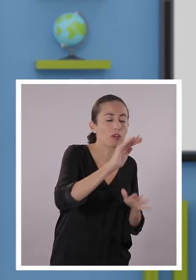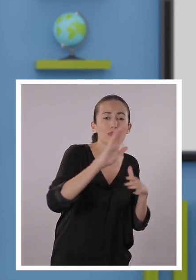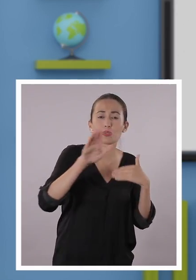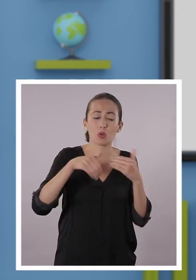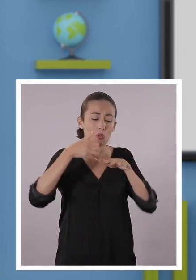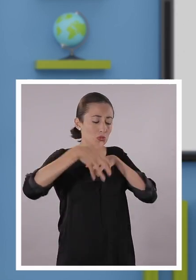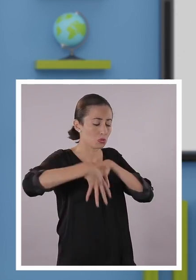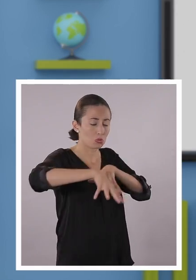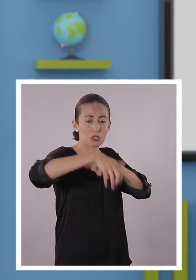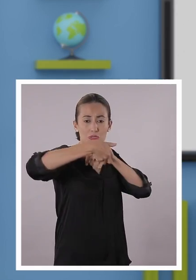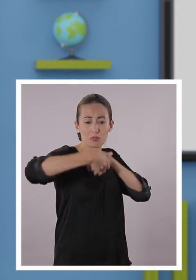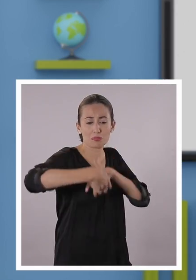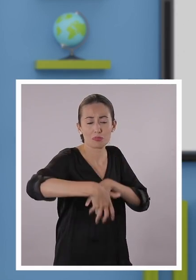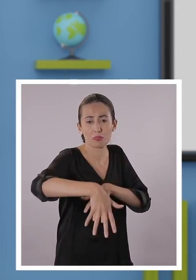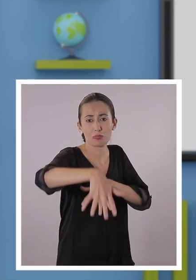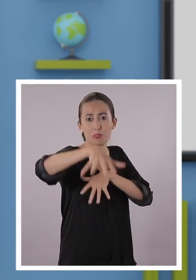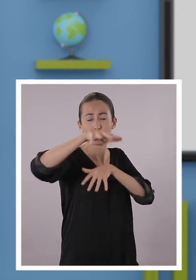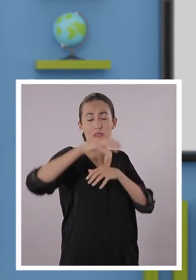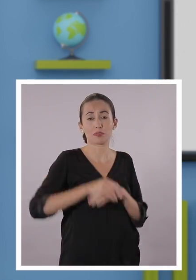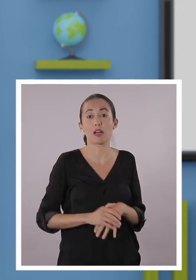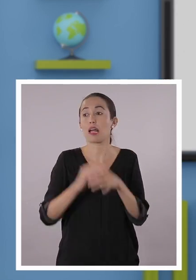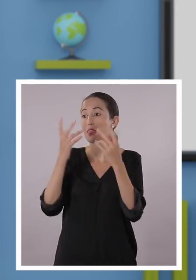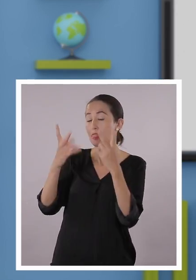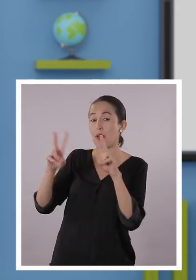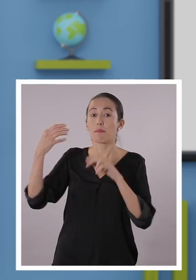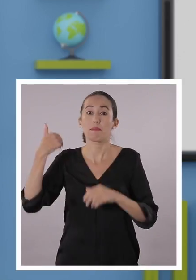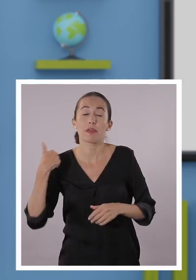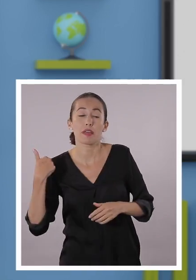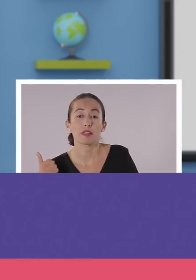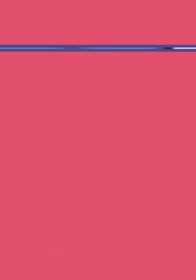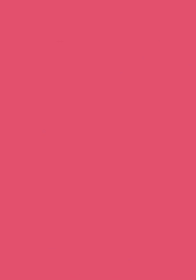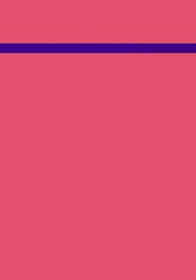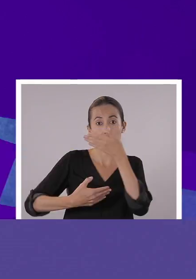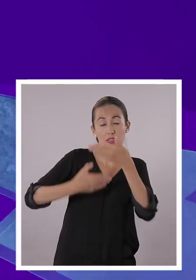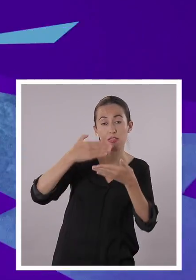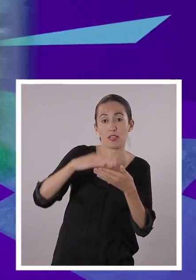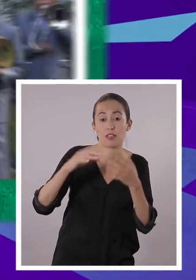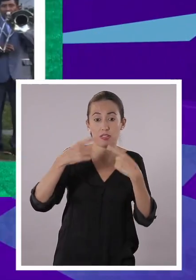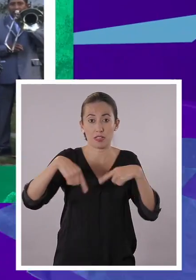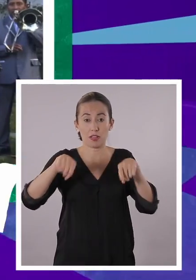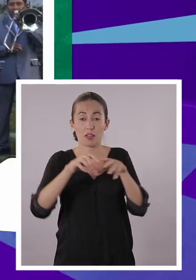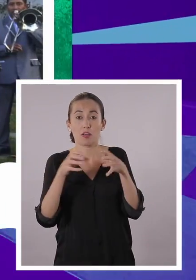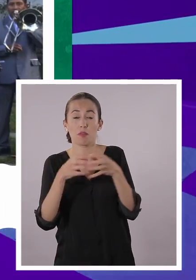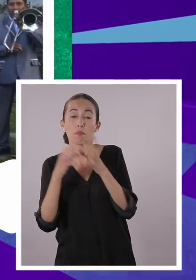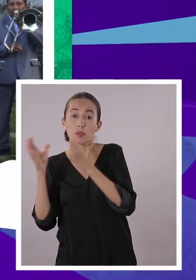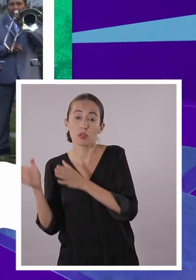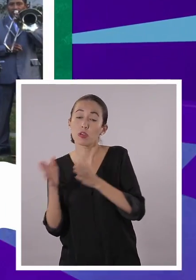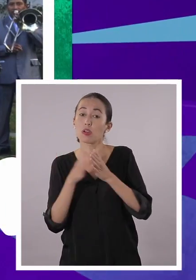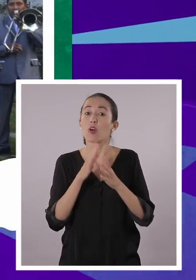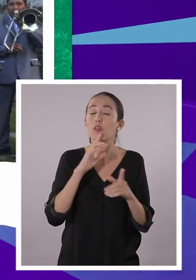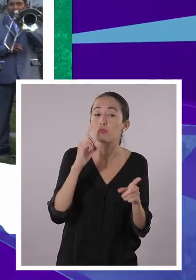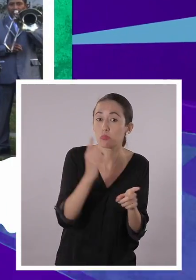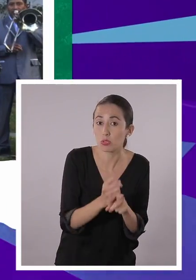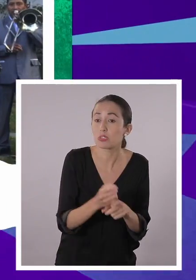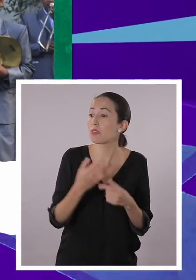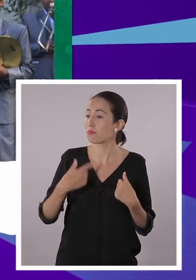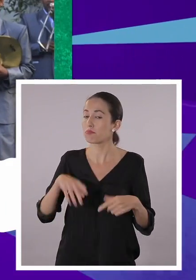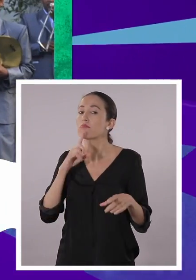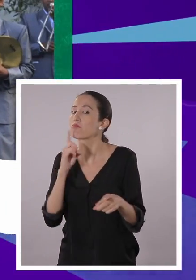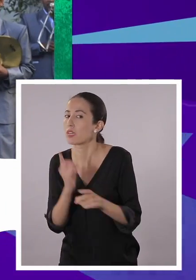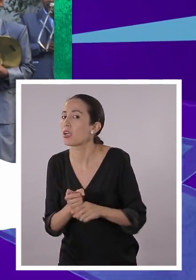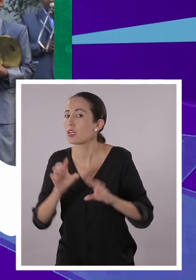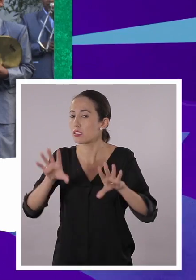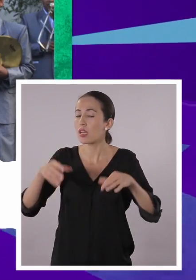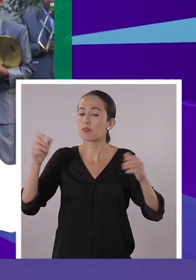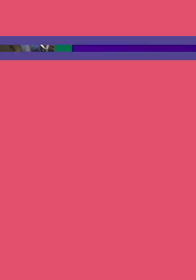Recuerden que es un desfile largo. También tenemos una banda de pueblo. No hay fiesta sin música. Tiene que haber la banda de pueblo. Tiene que